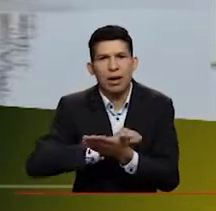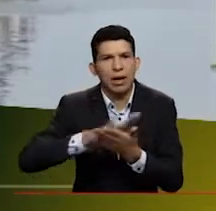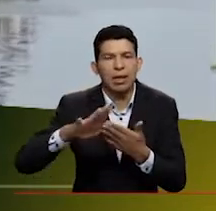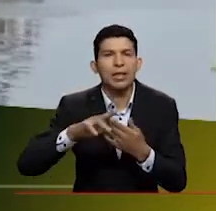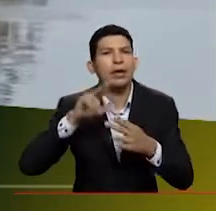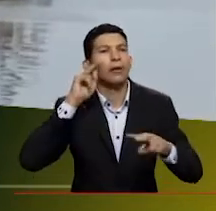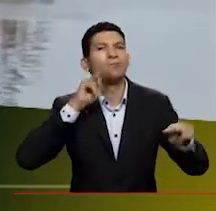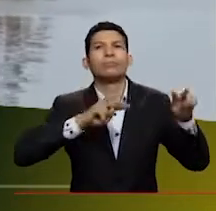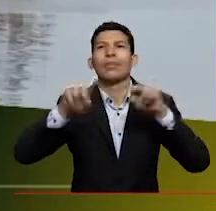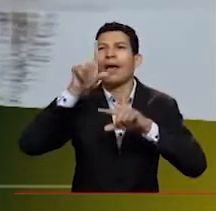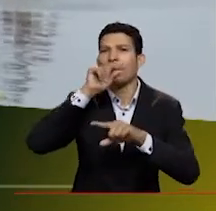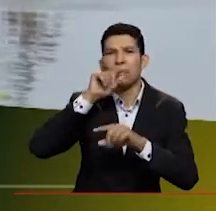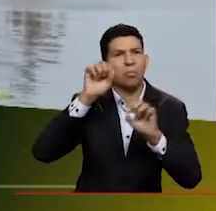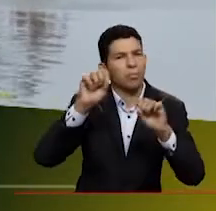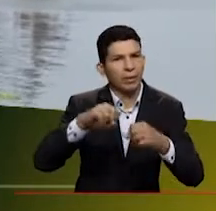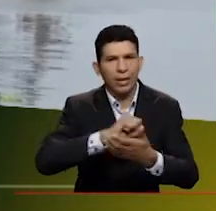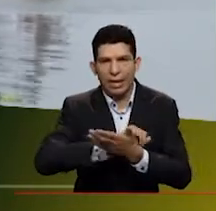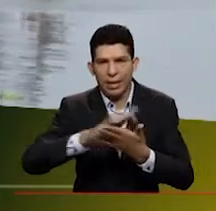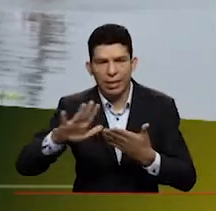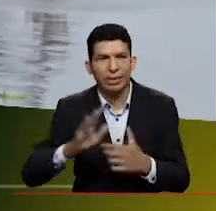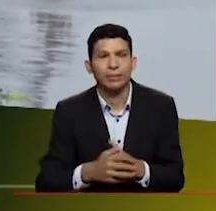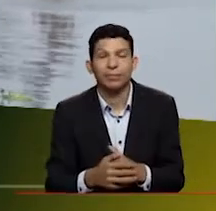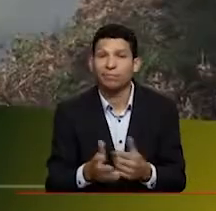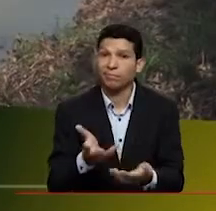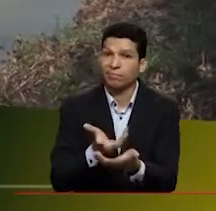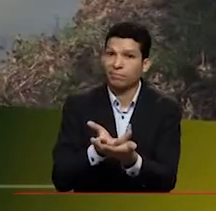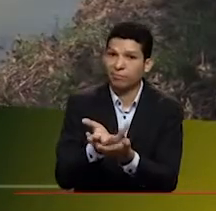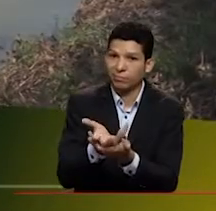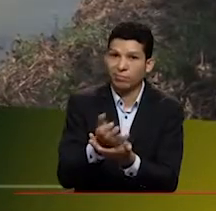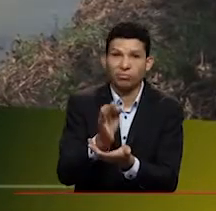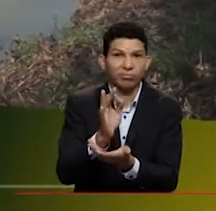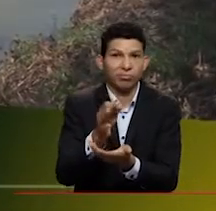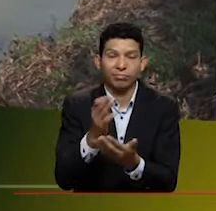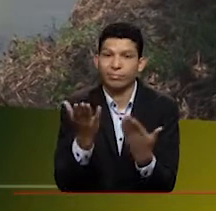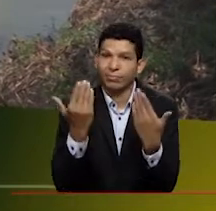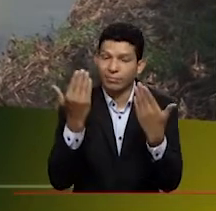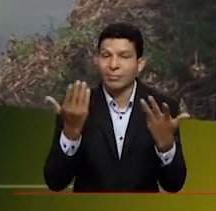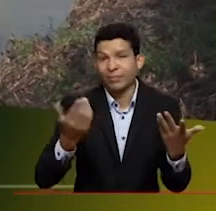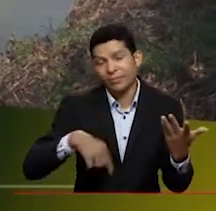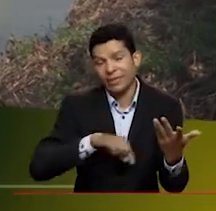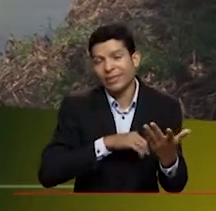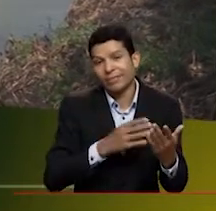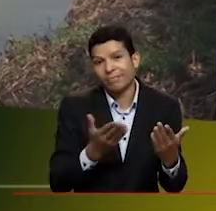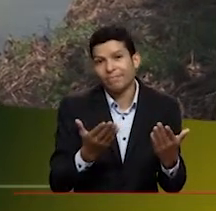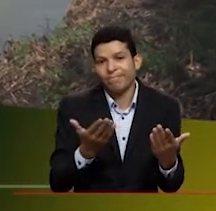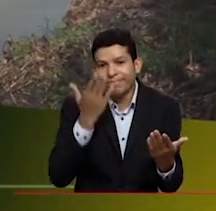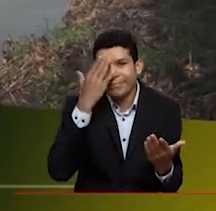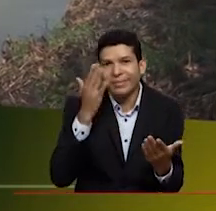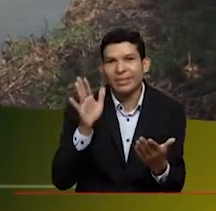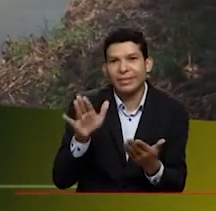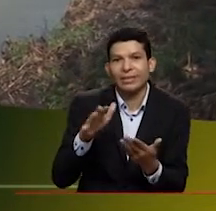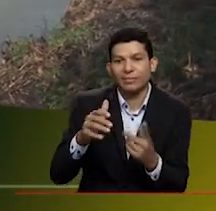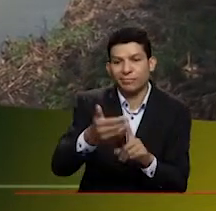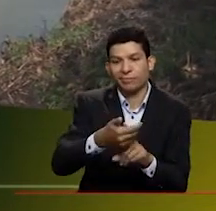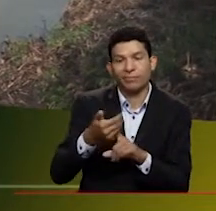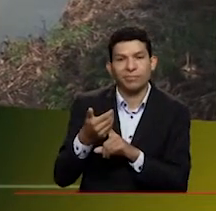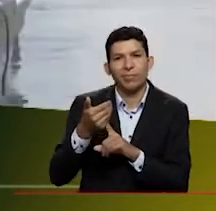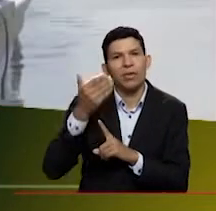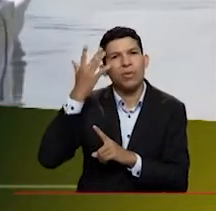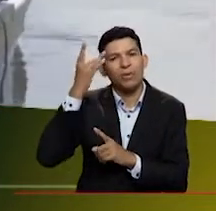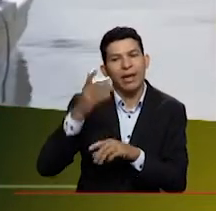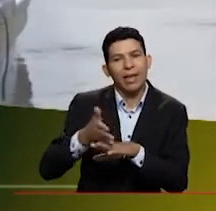avistamiento. de avistamiento. Lógicamente que las recomendaciones de nosotros siempre. Y pues tenemos precisamente el tema de las reservas porque